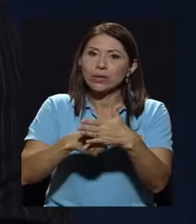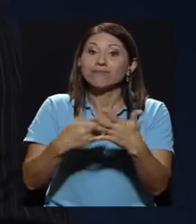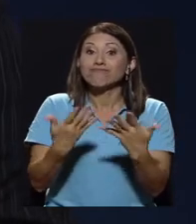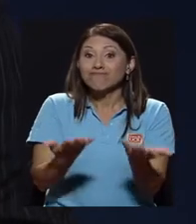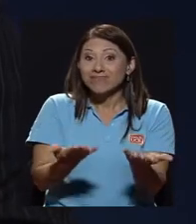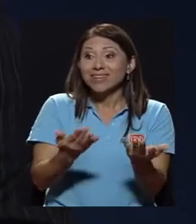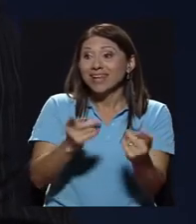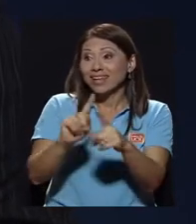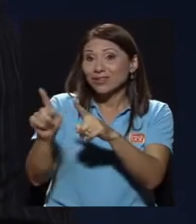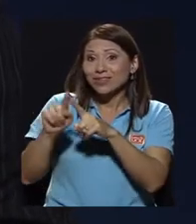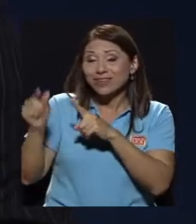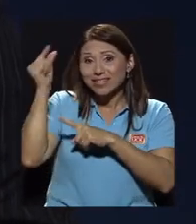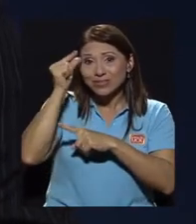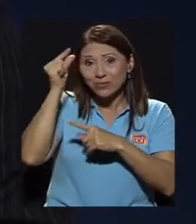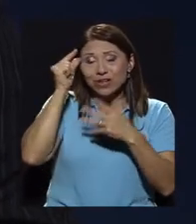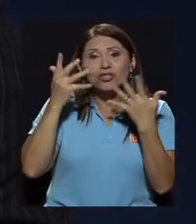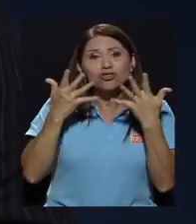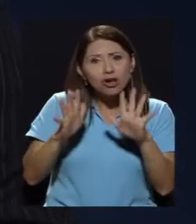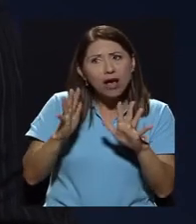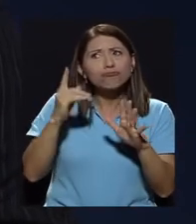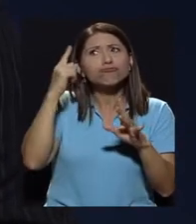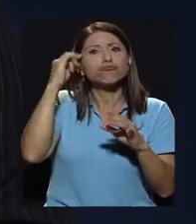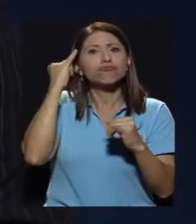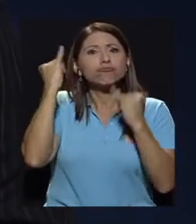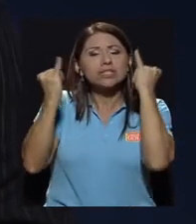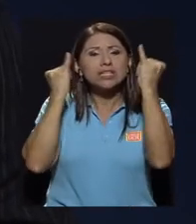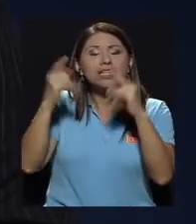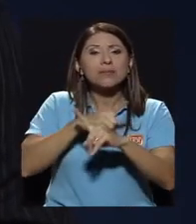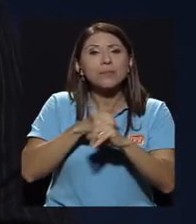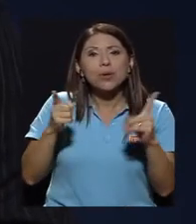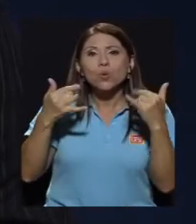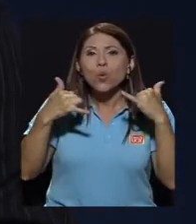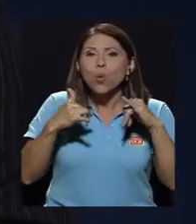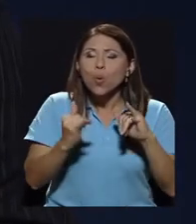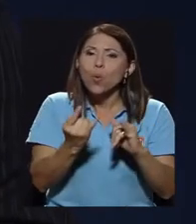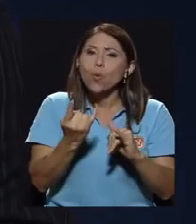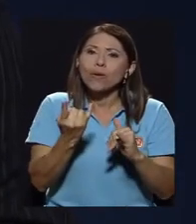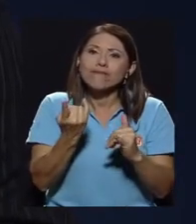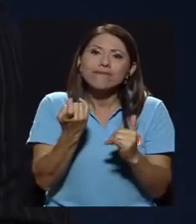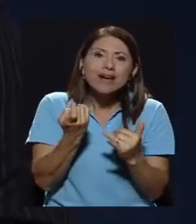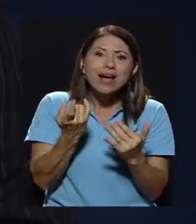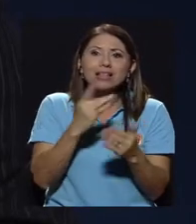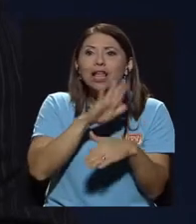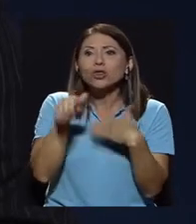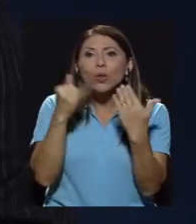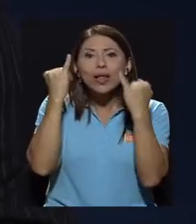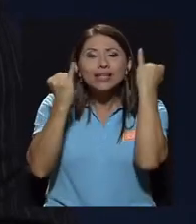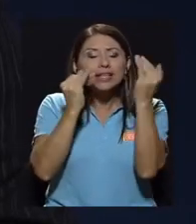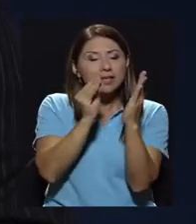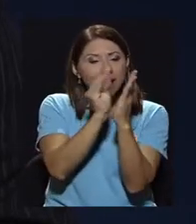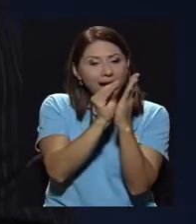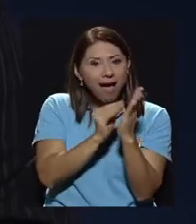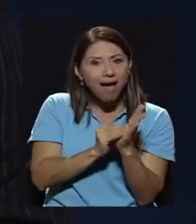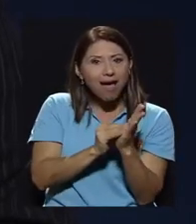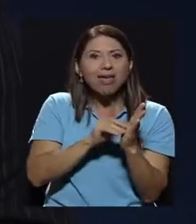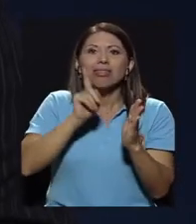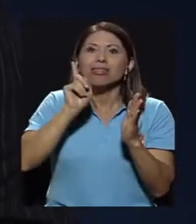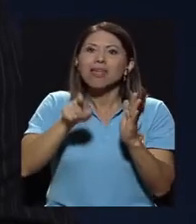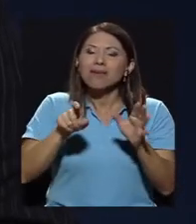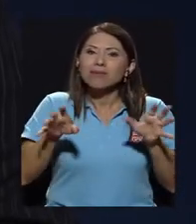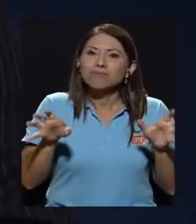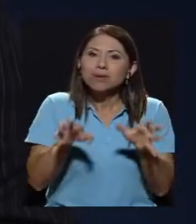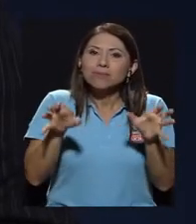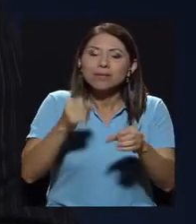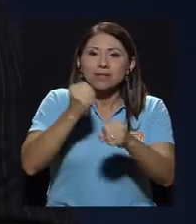de algún modo los Estados, aunque han hecho iniciativas, se quedan muy en el papel. Estas iniciativas deberían de trabajar